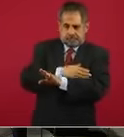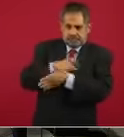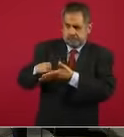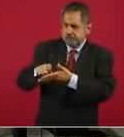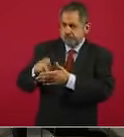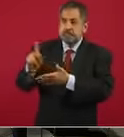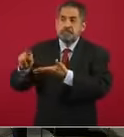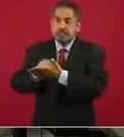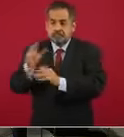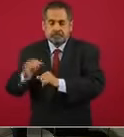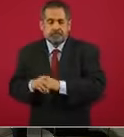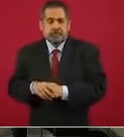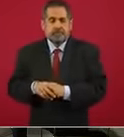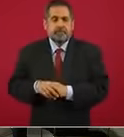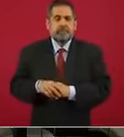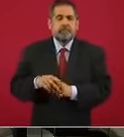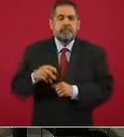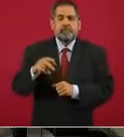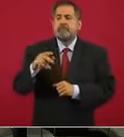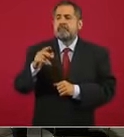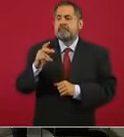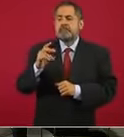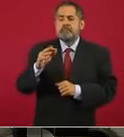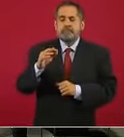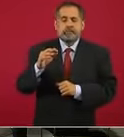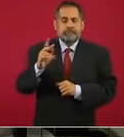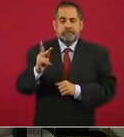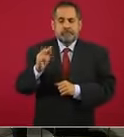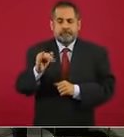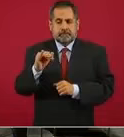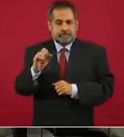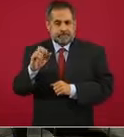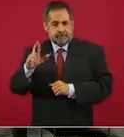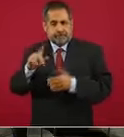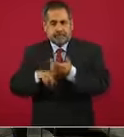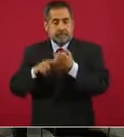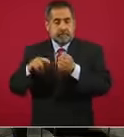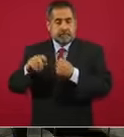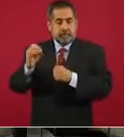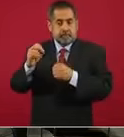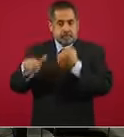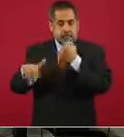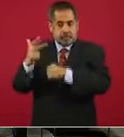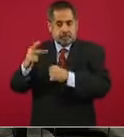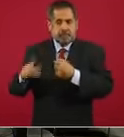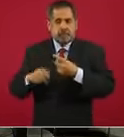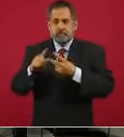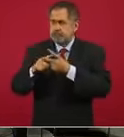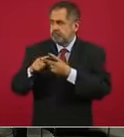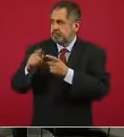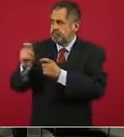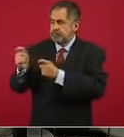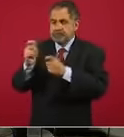proyectos de vacunas, Pfizer fue el 13 de octubre, el acuerdo final con pedido el 2 de diciembre.